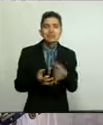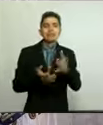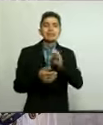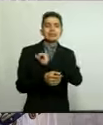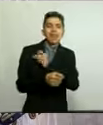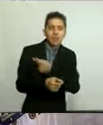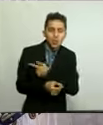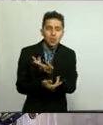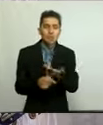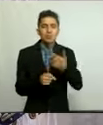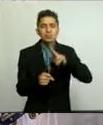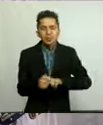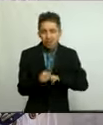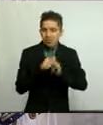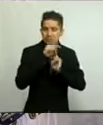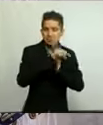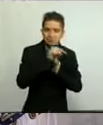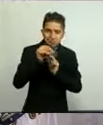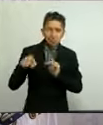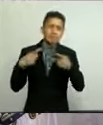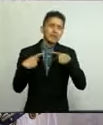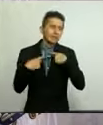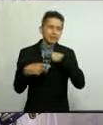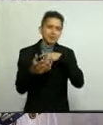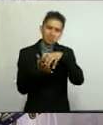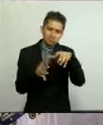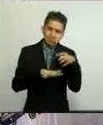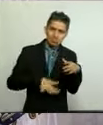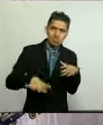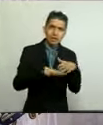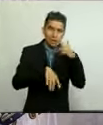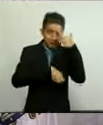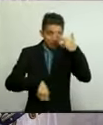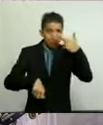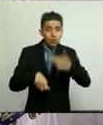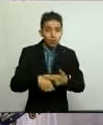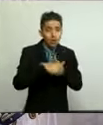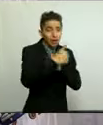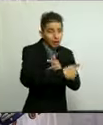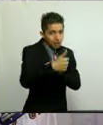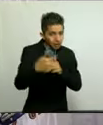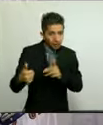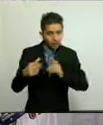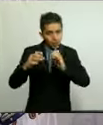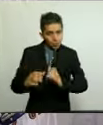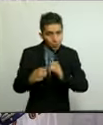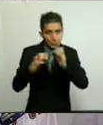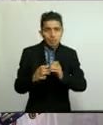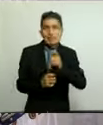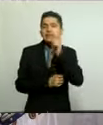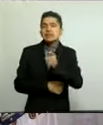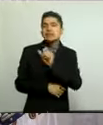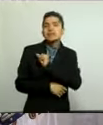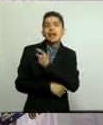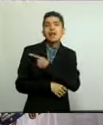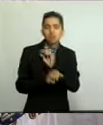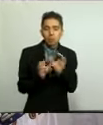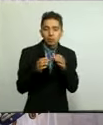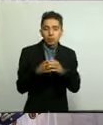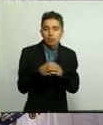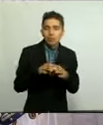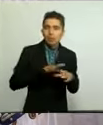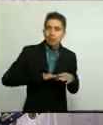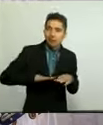hospitales y la ciudadanía como responsable de su propio cuidado se le llama salud comunitaria